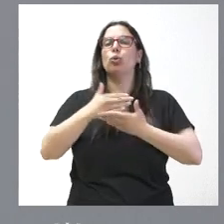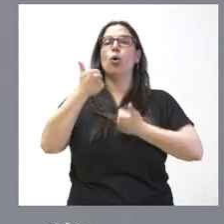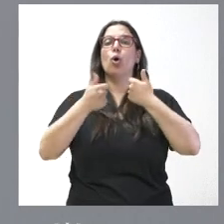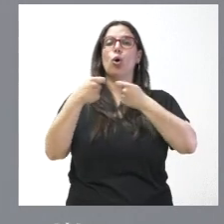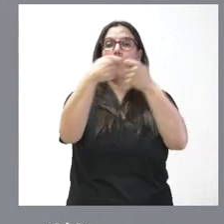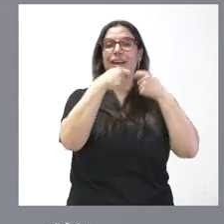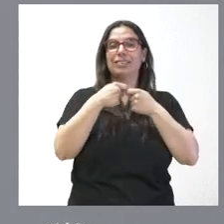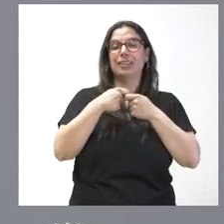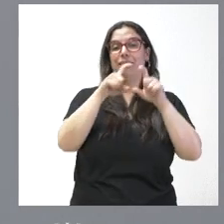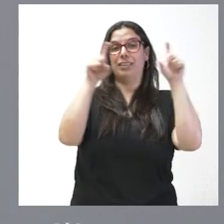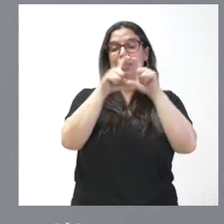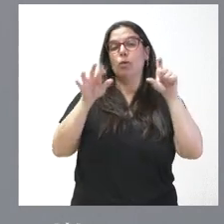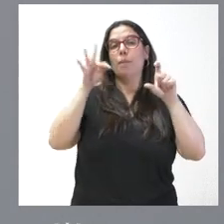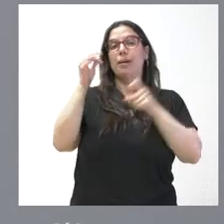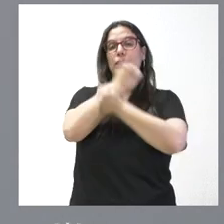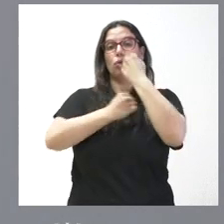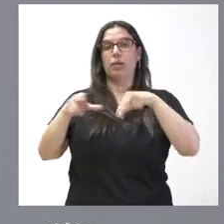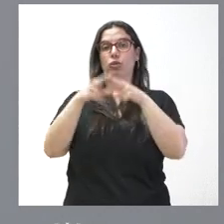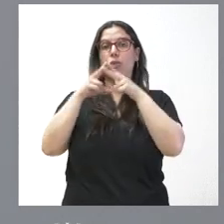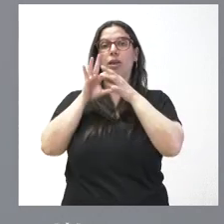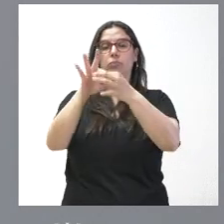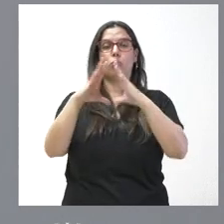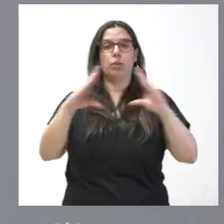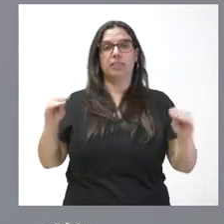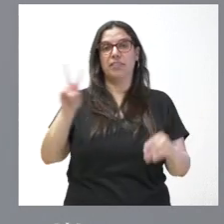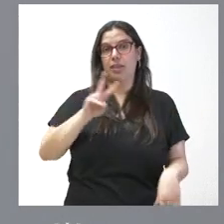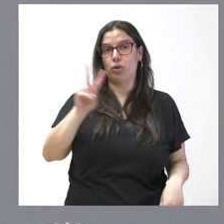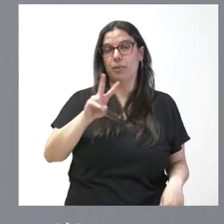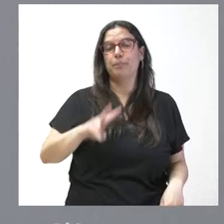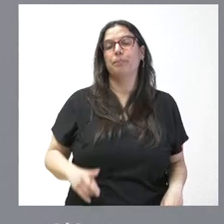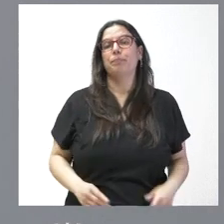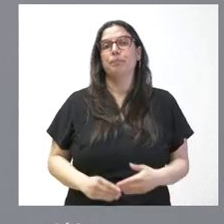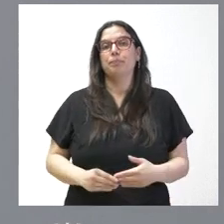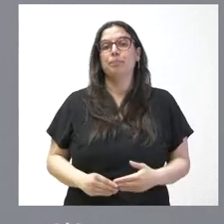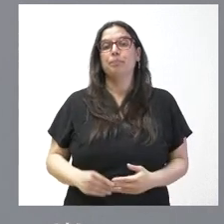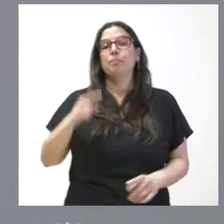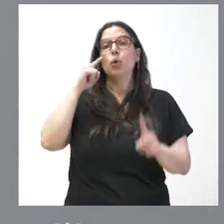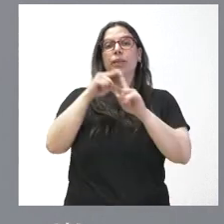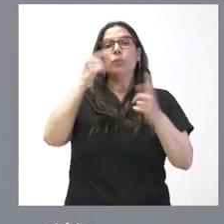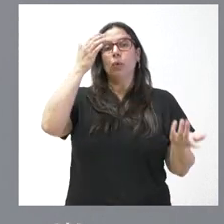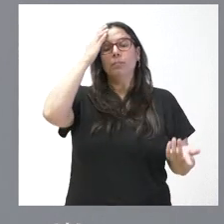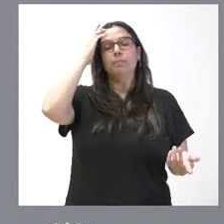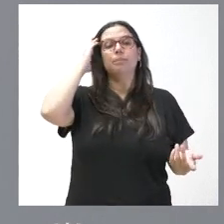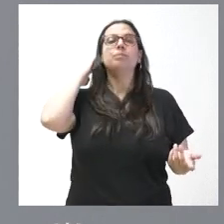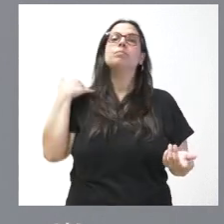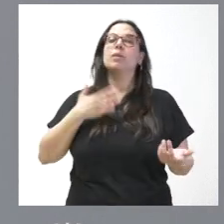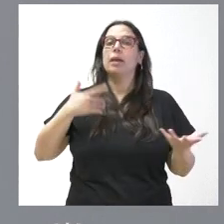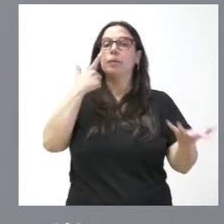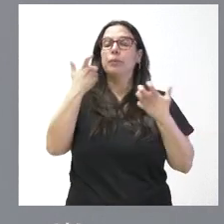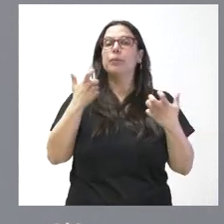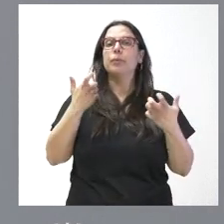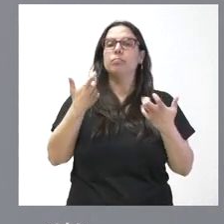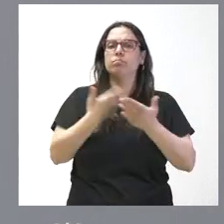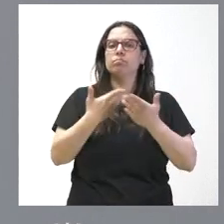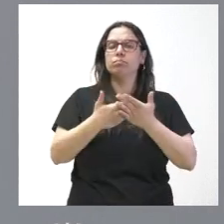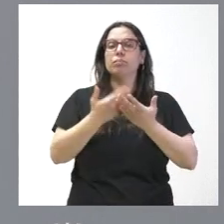Social. En este caso, con la Universidad de Valladolid, que busca, por un lado, poner de manifiesto la importancia de la